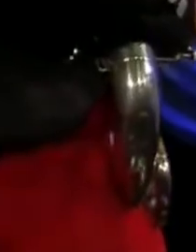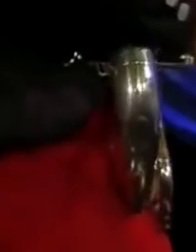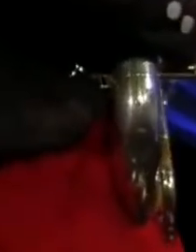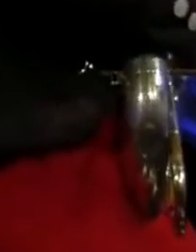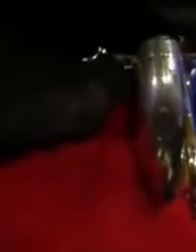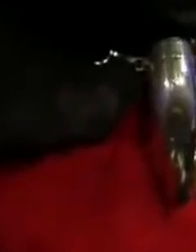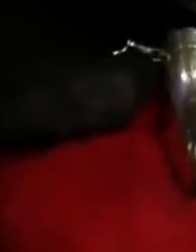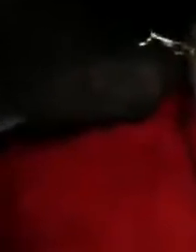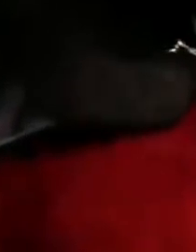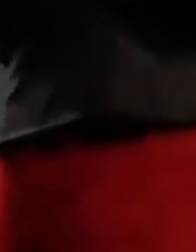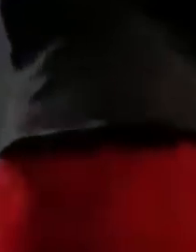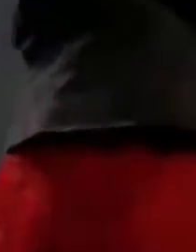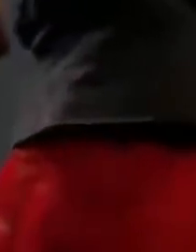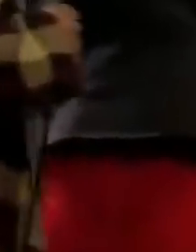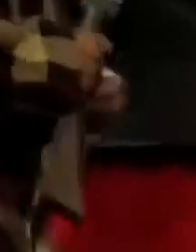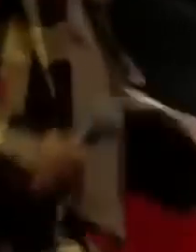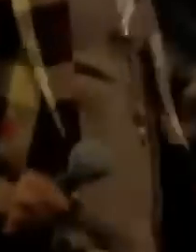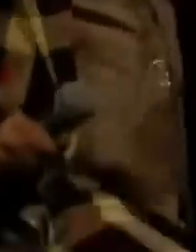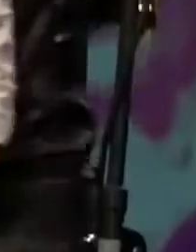¡Triciclo!